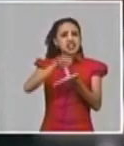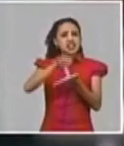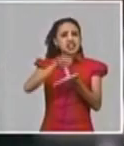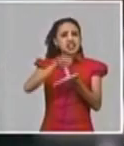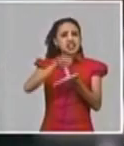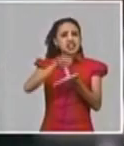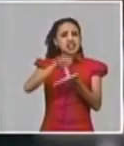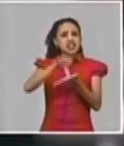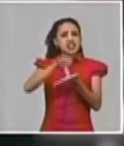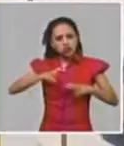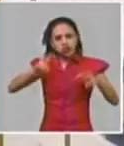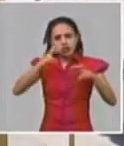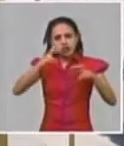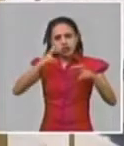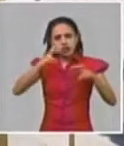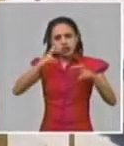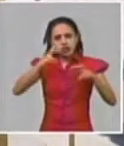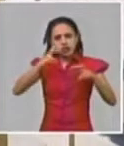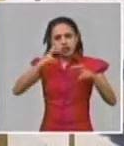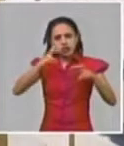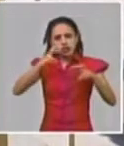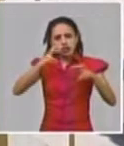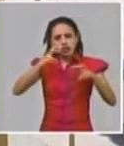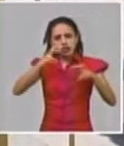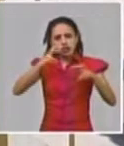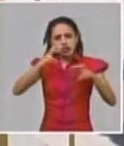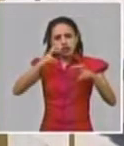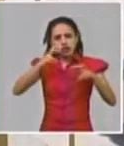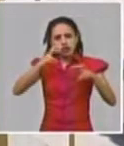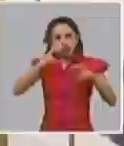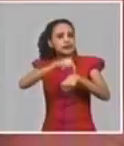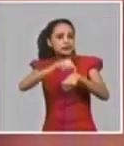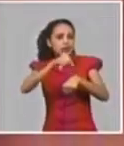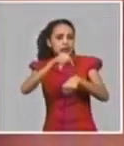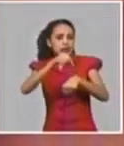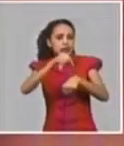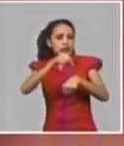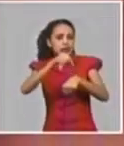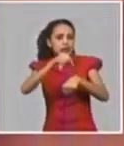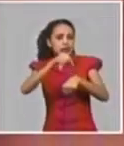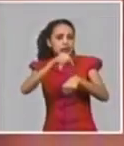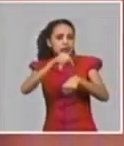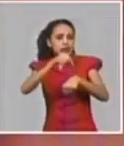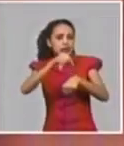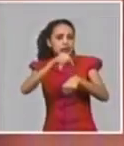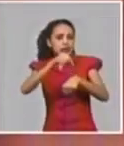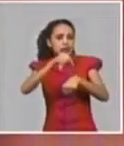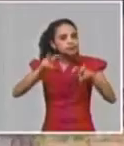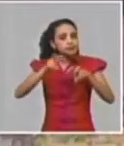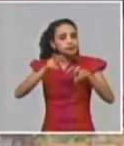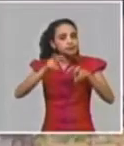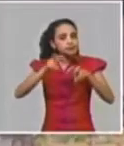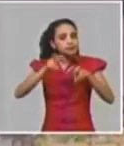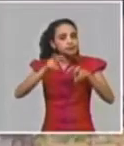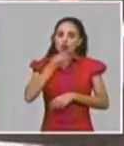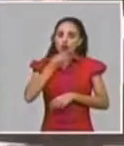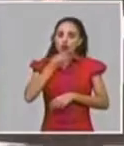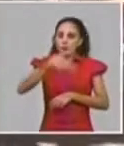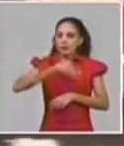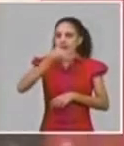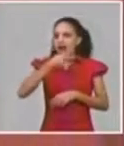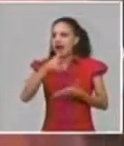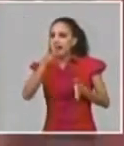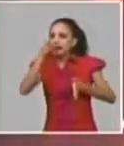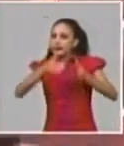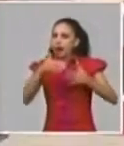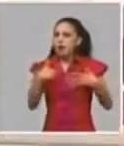Y que, en la medida que vayan cumpliendo el tiempo, que se vayan haciendo los estudios, podremos definir entonces en qué momento están. Y pueden